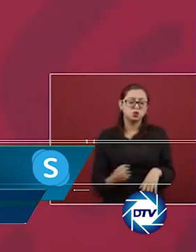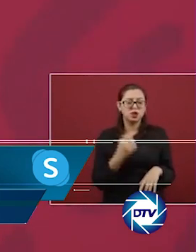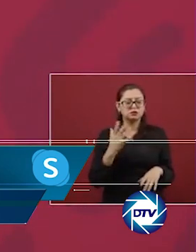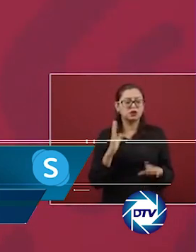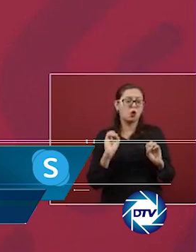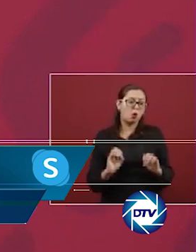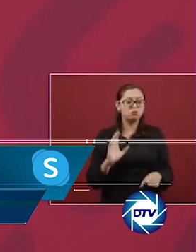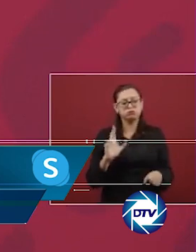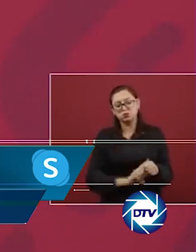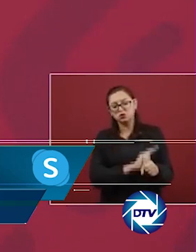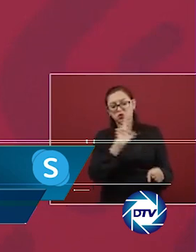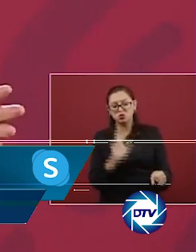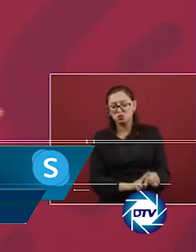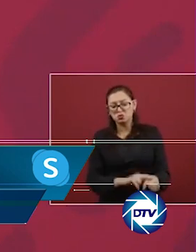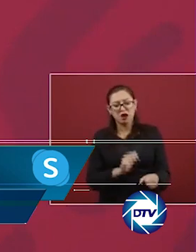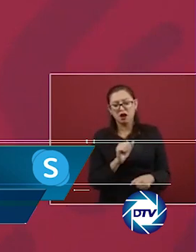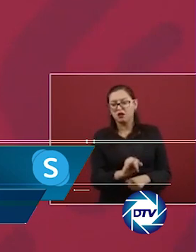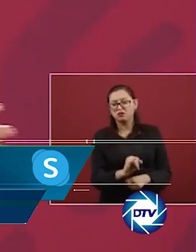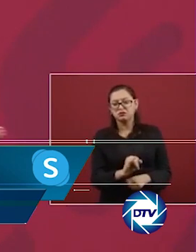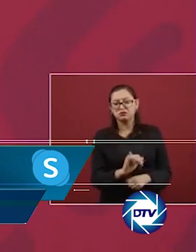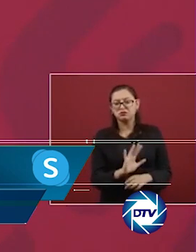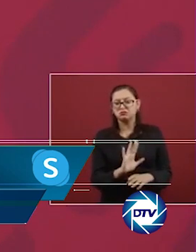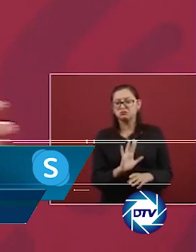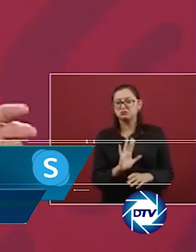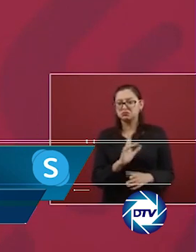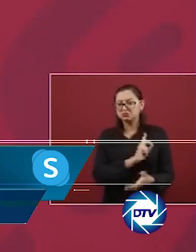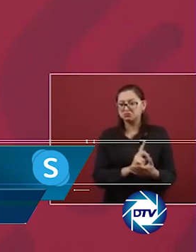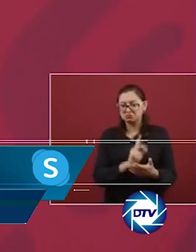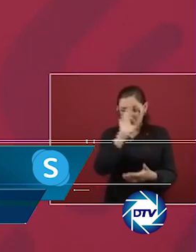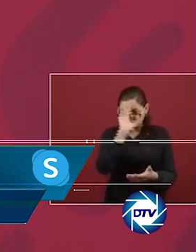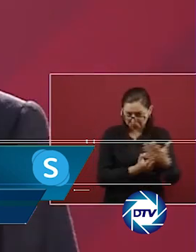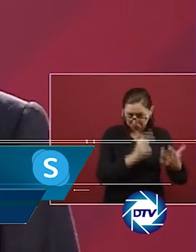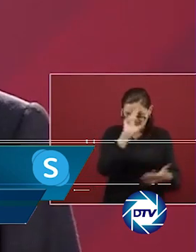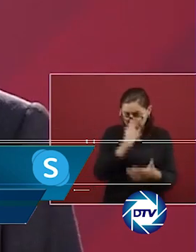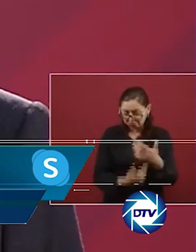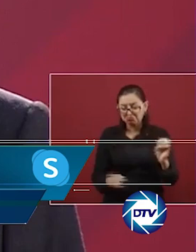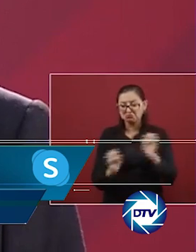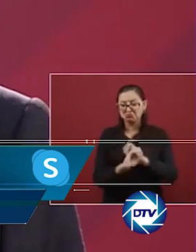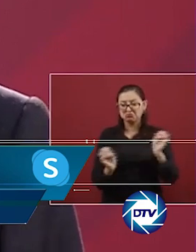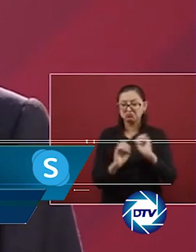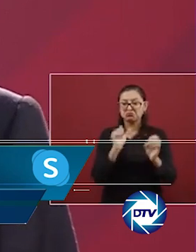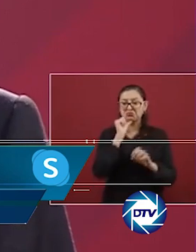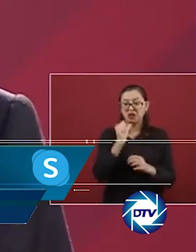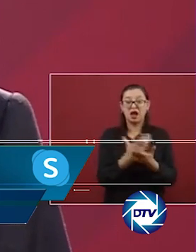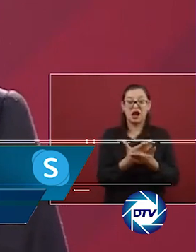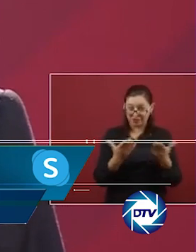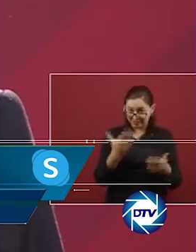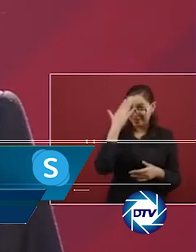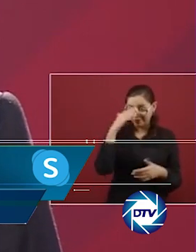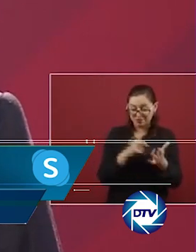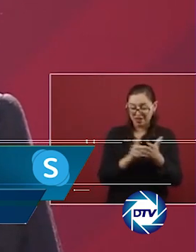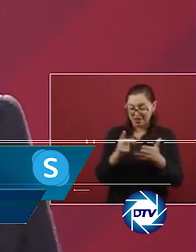cada estado e incluso el federal, hagan la vista gorda. Se trataría de una versión llamada cuarta